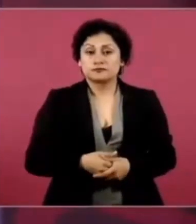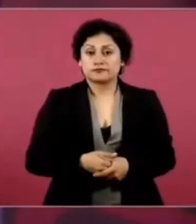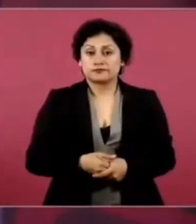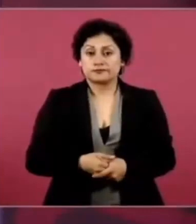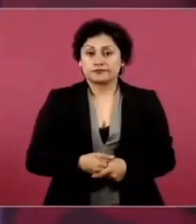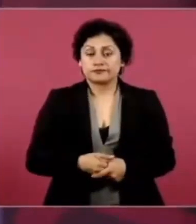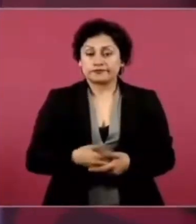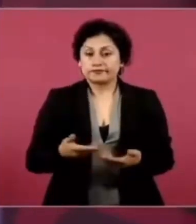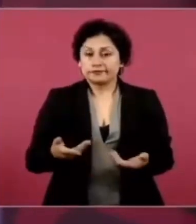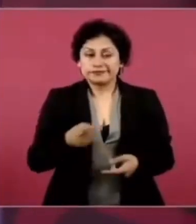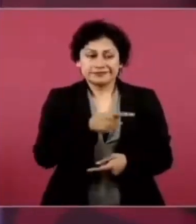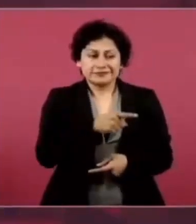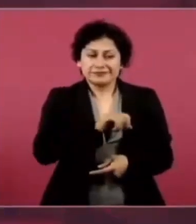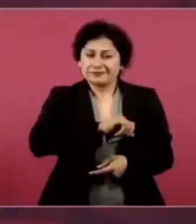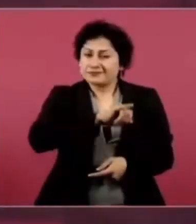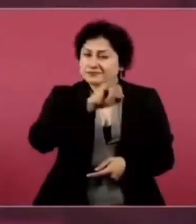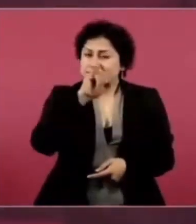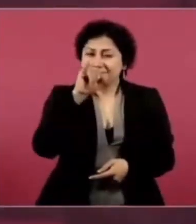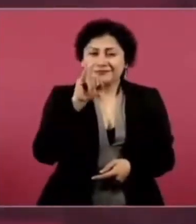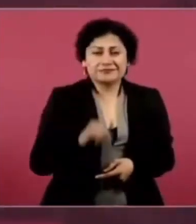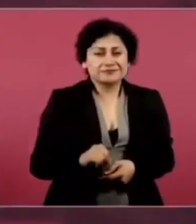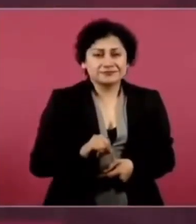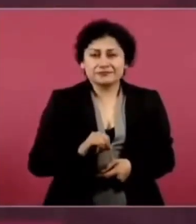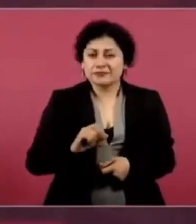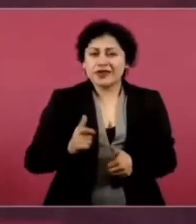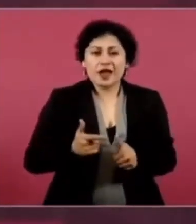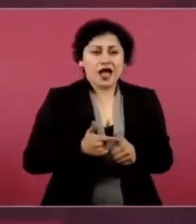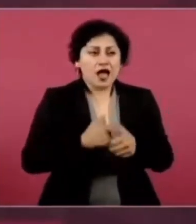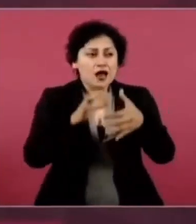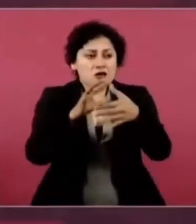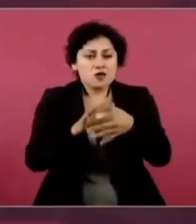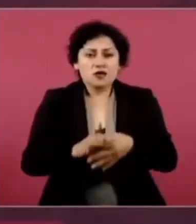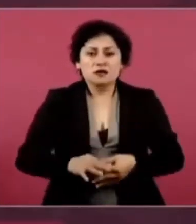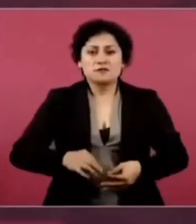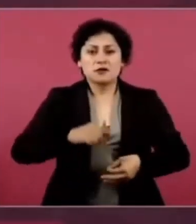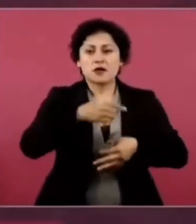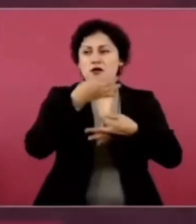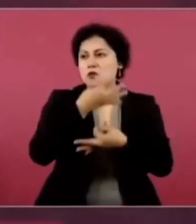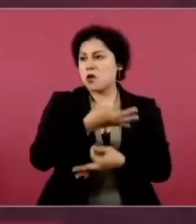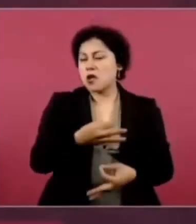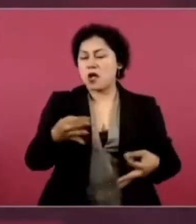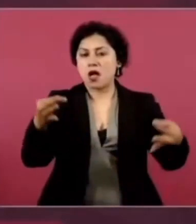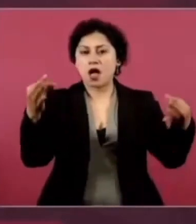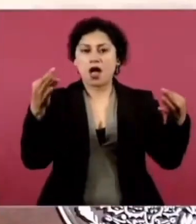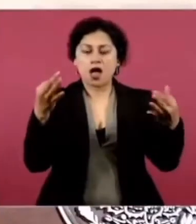Nunca dicen nada. No hay un comunicado.